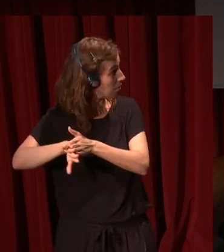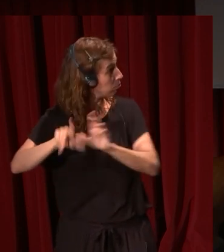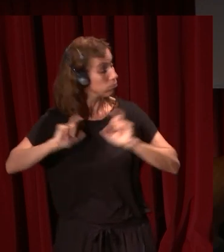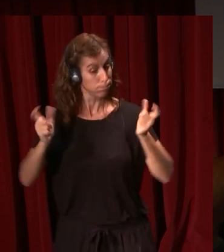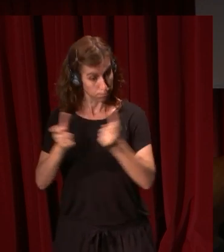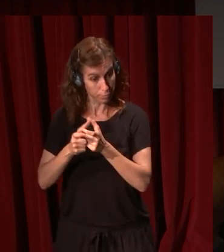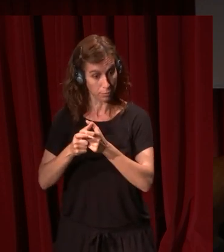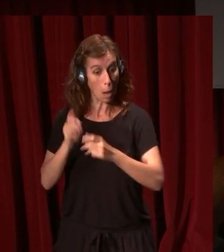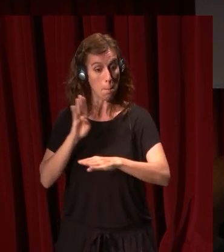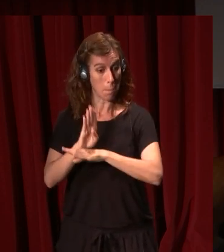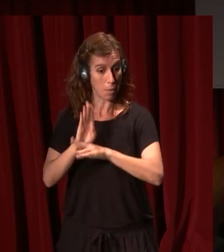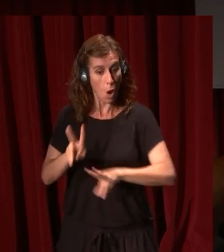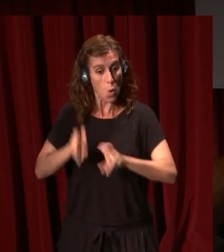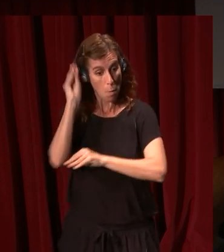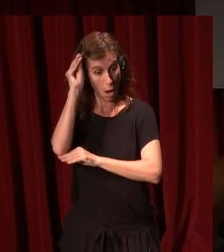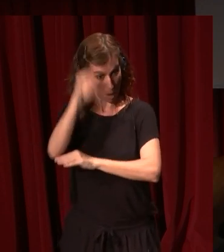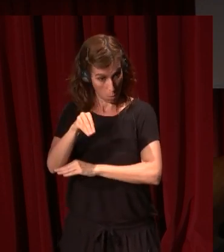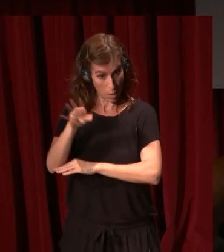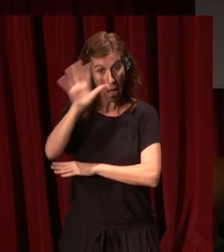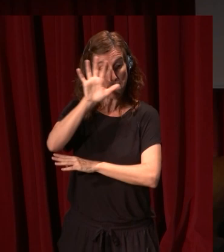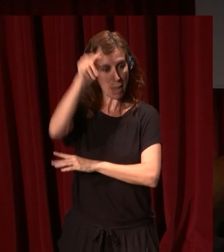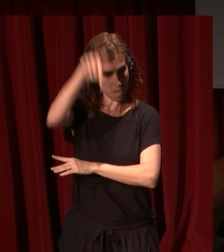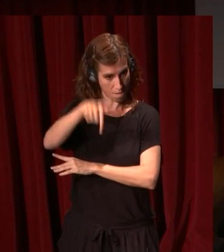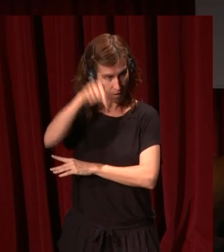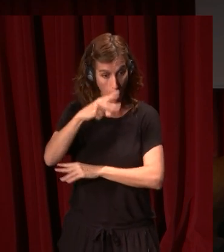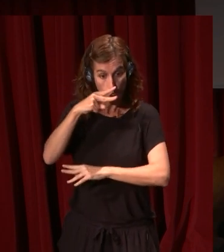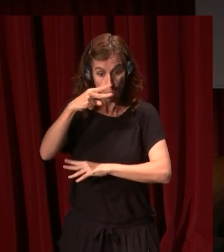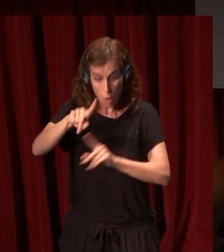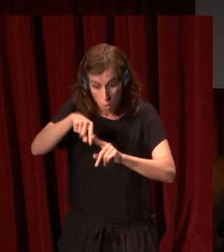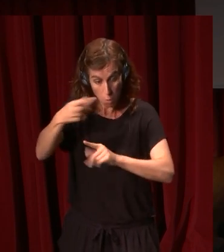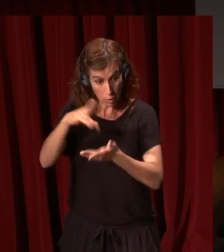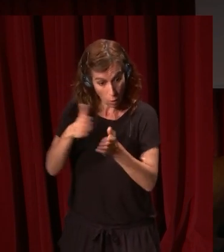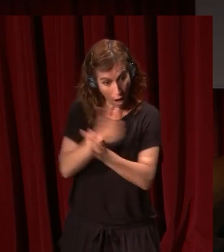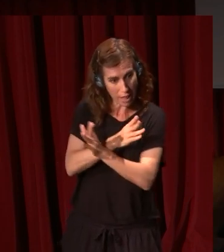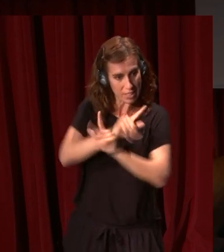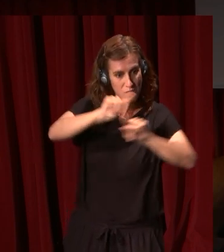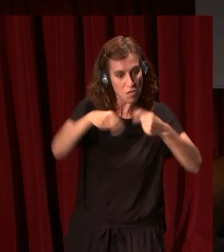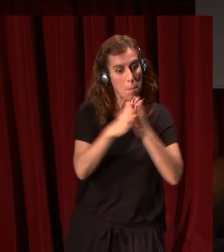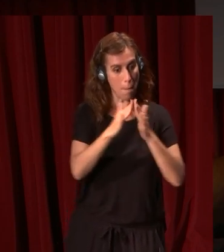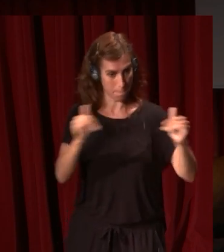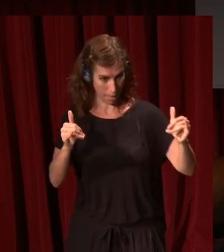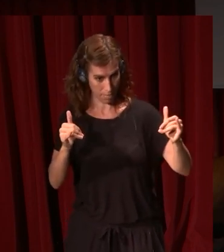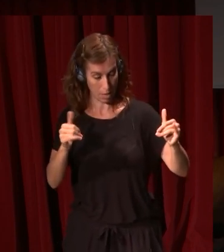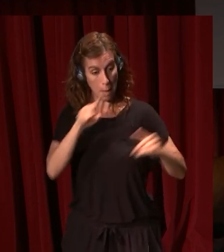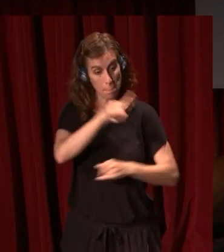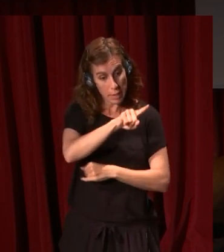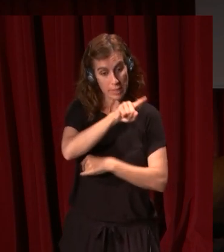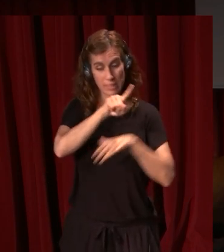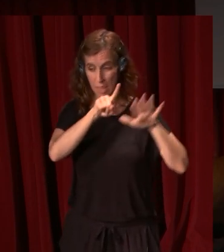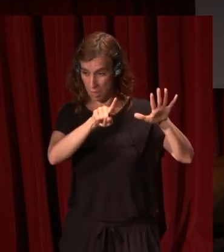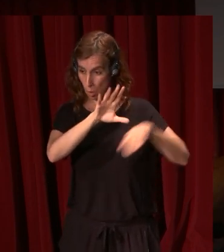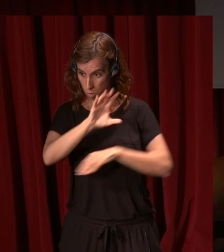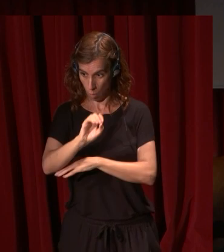de la Nueva República de las Provincias Unidas de los Países Bajos, dos años después de la firma de la paz de Músteres, de 1650 al cuadro.